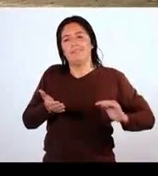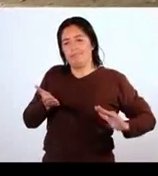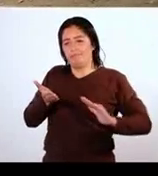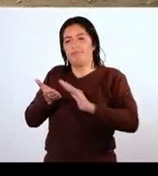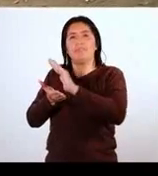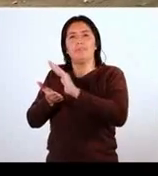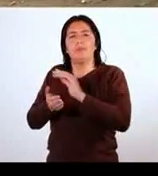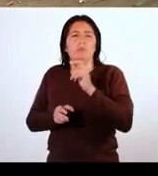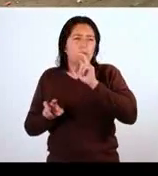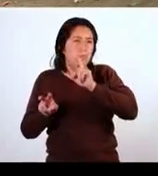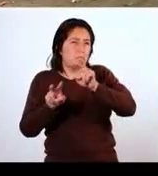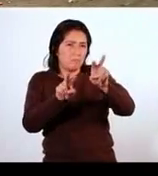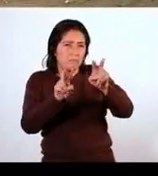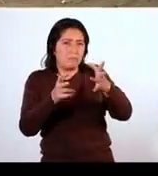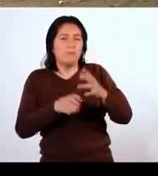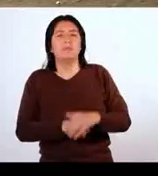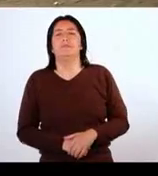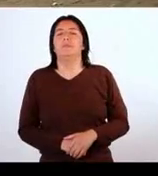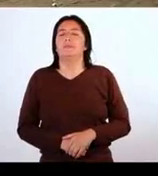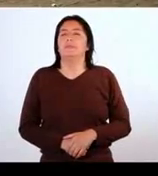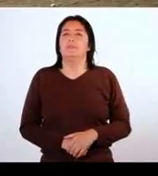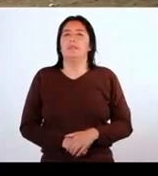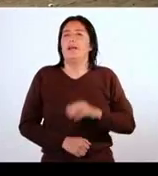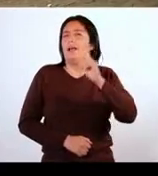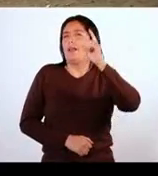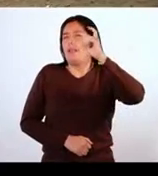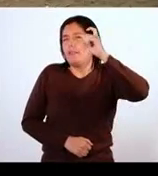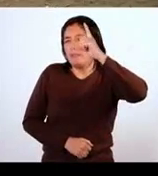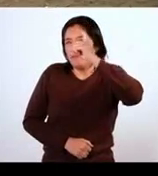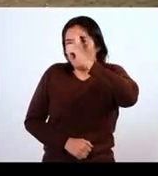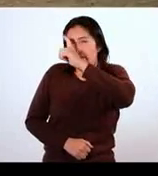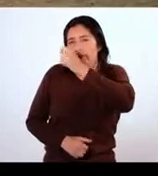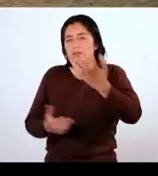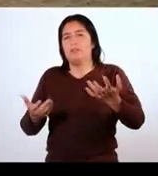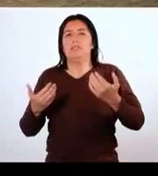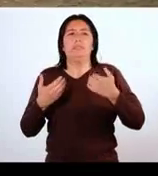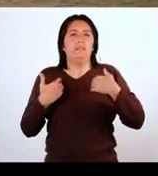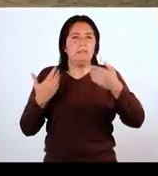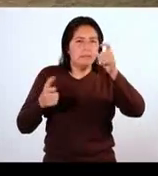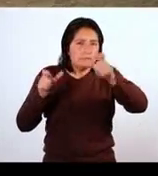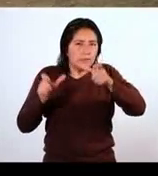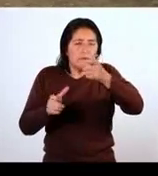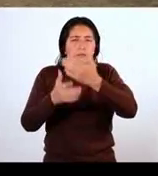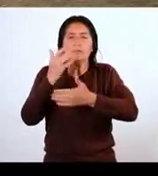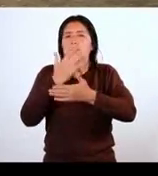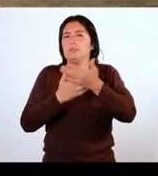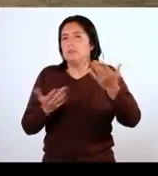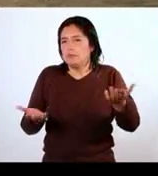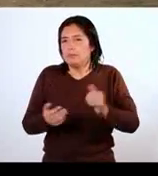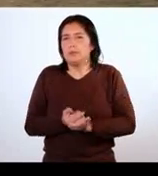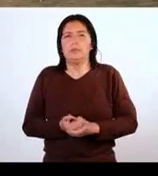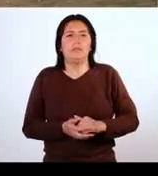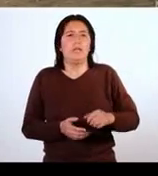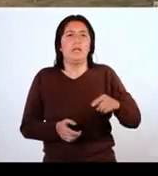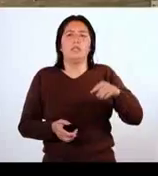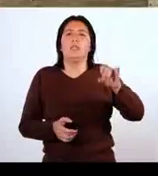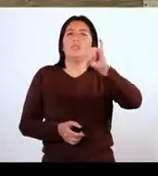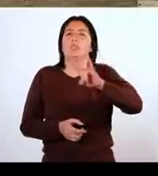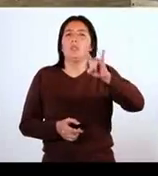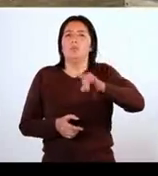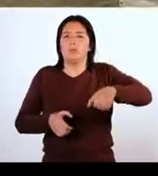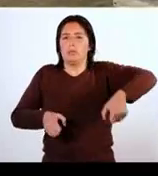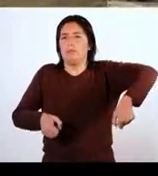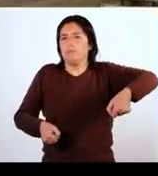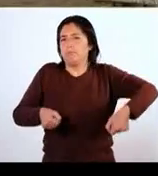Como pueden apreciar, la dificultad que presenta nuestro hermano con discapacidad, que usa bastones